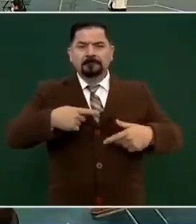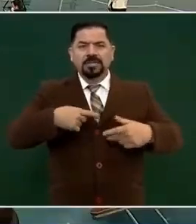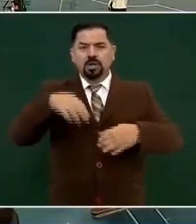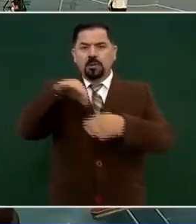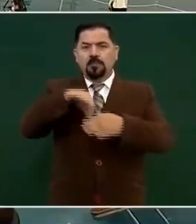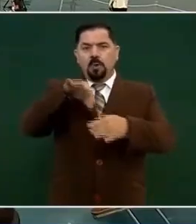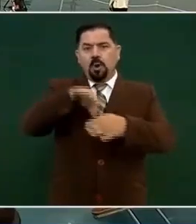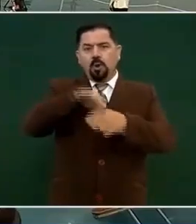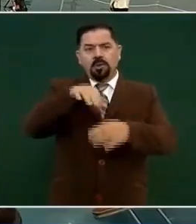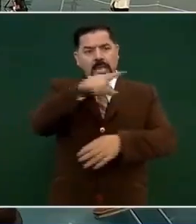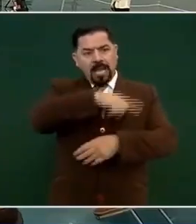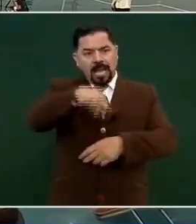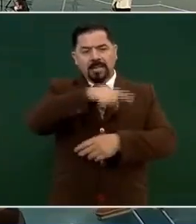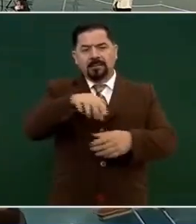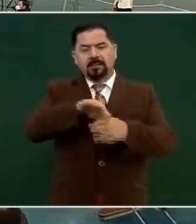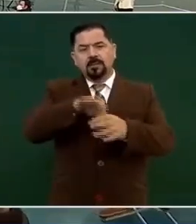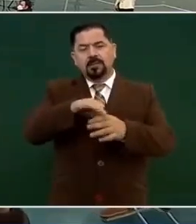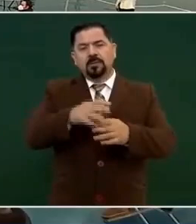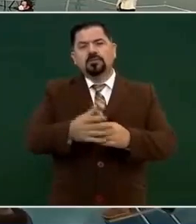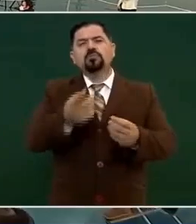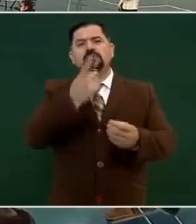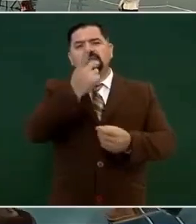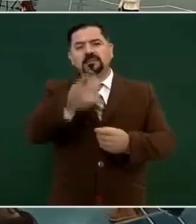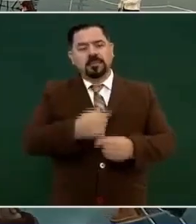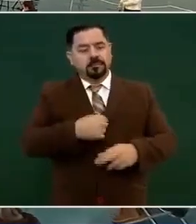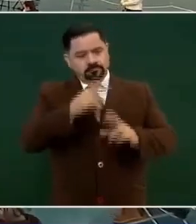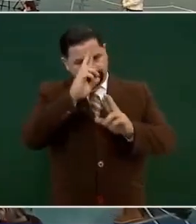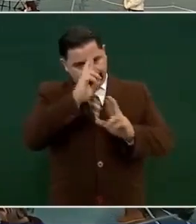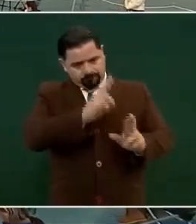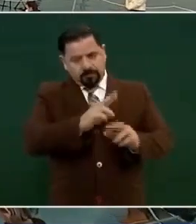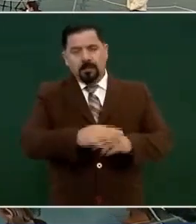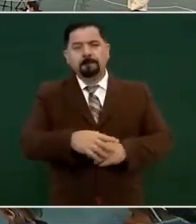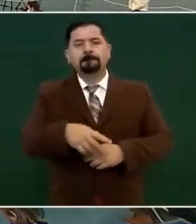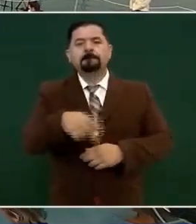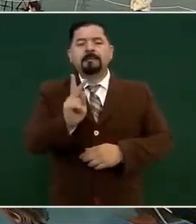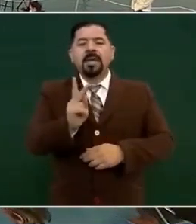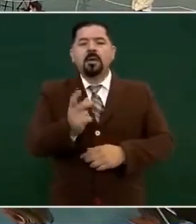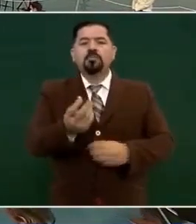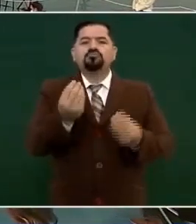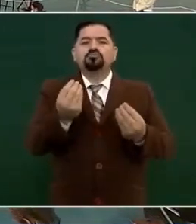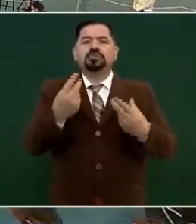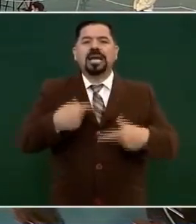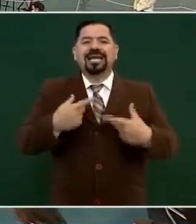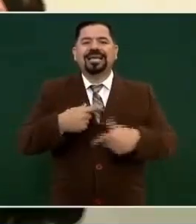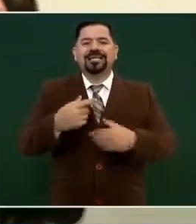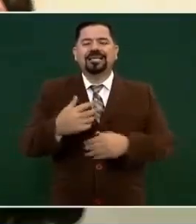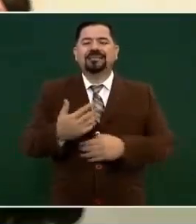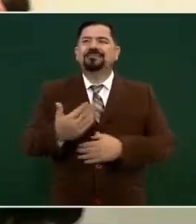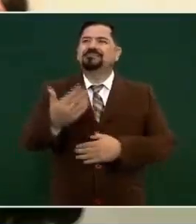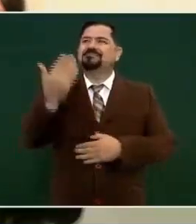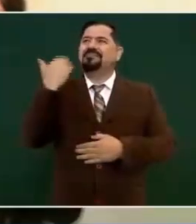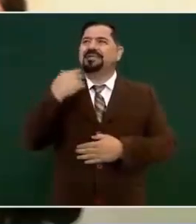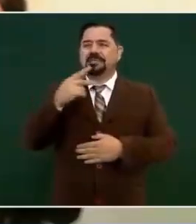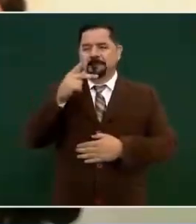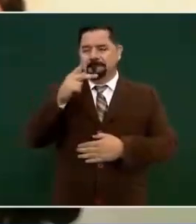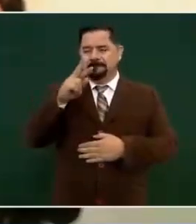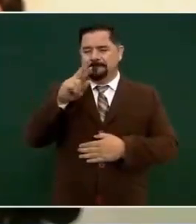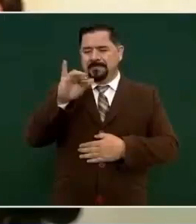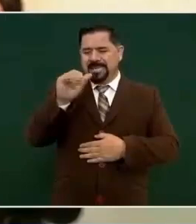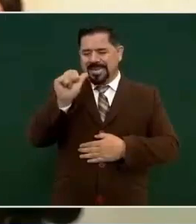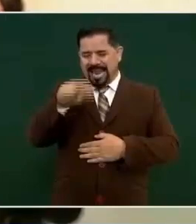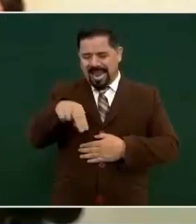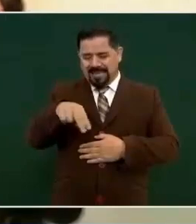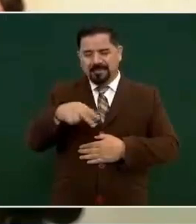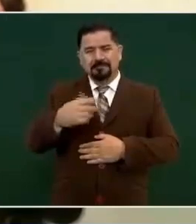Alfonso Durazo y que no están necesariamente, que estaban cansados del PRIAN, de